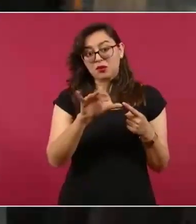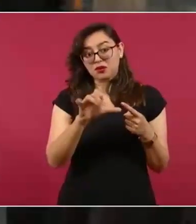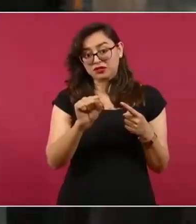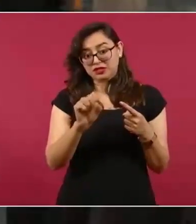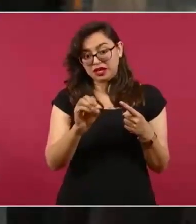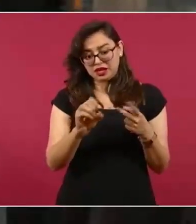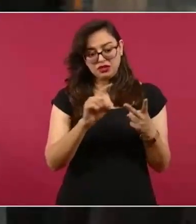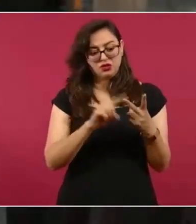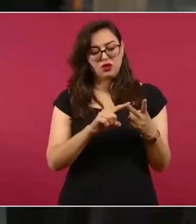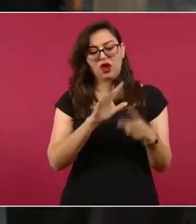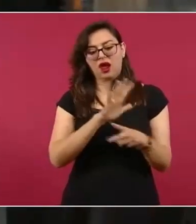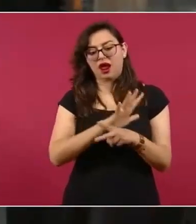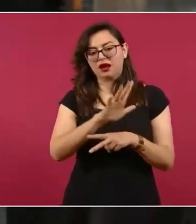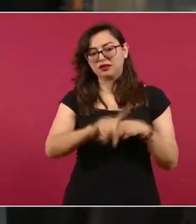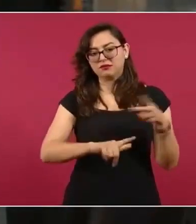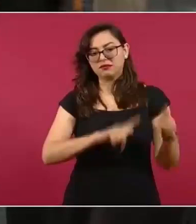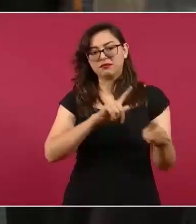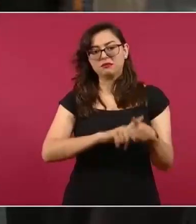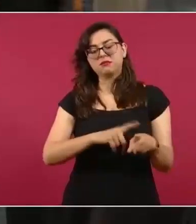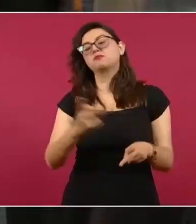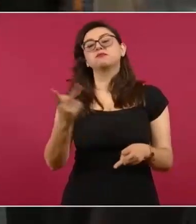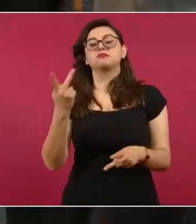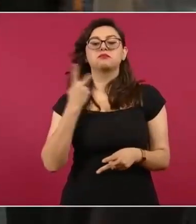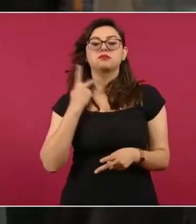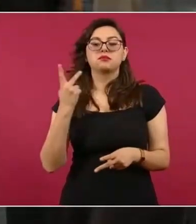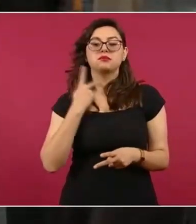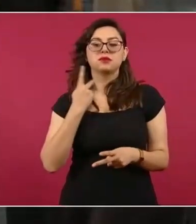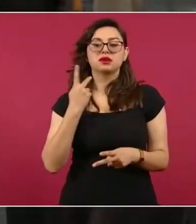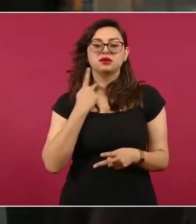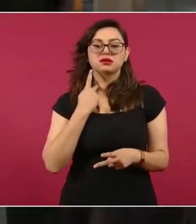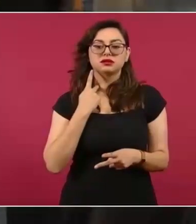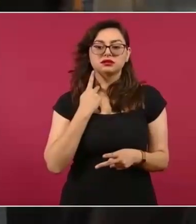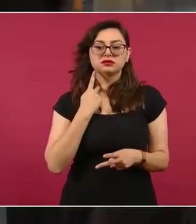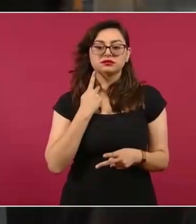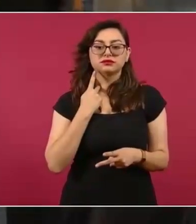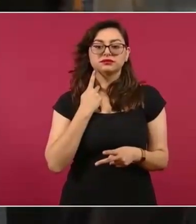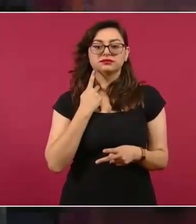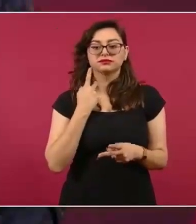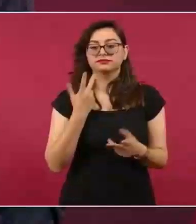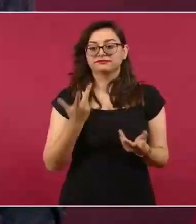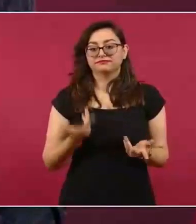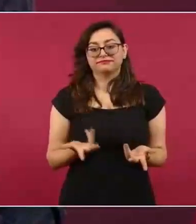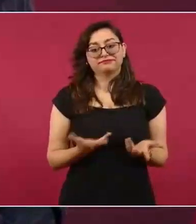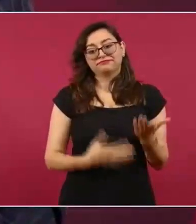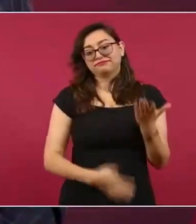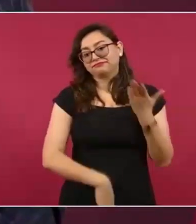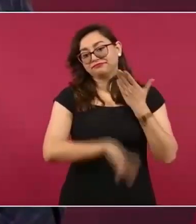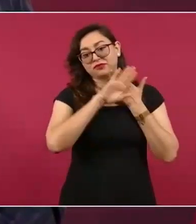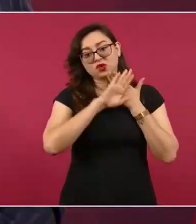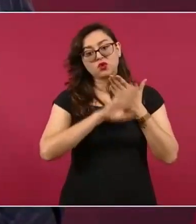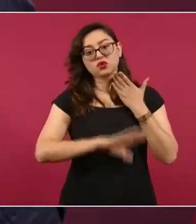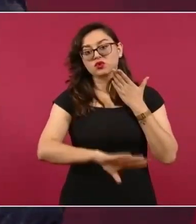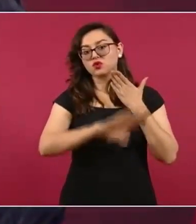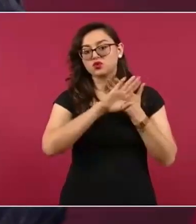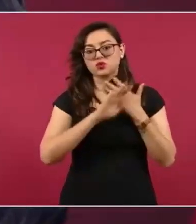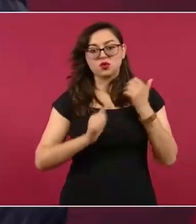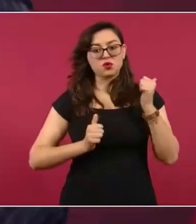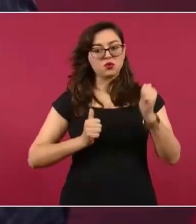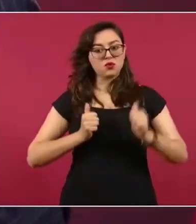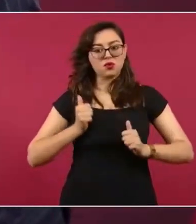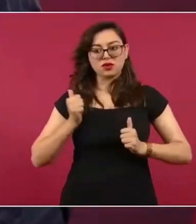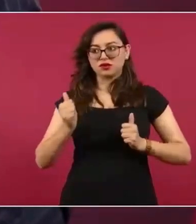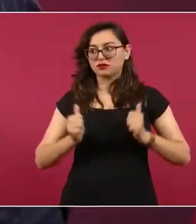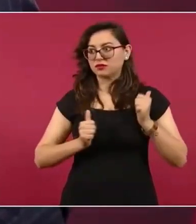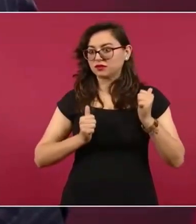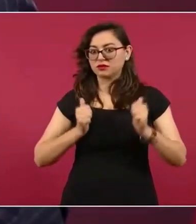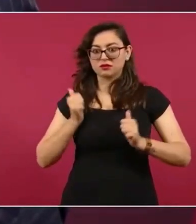como están en contra de nosotros, pues recogen